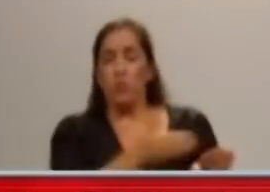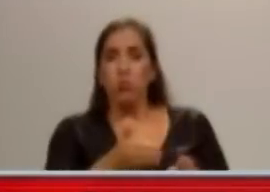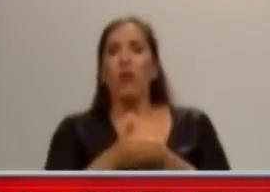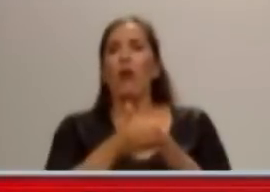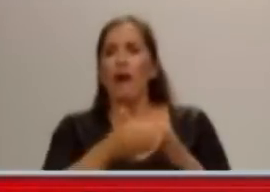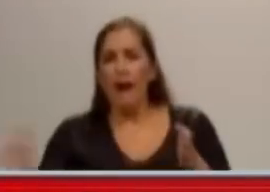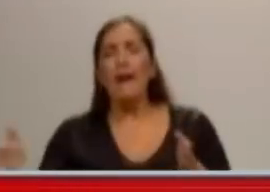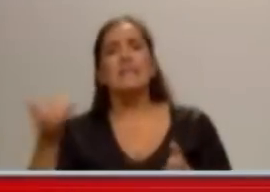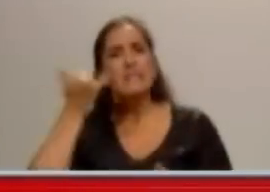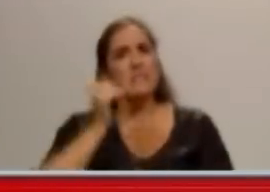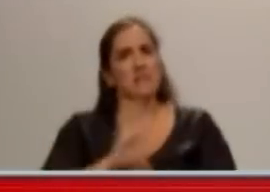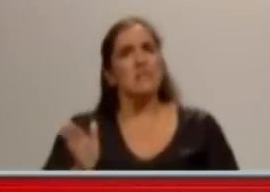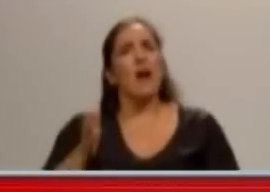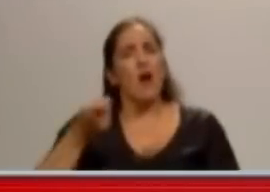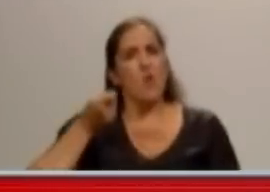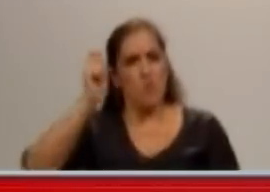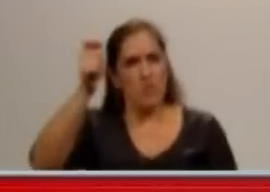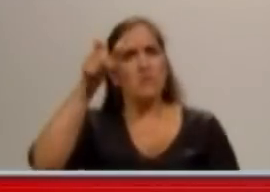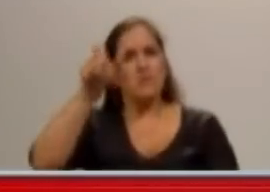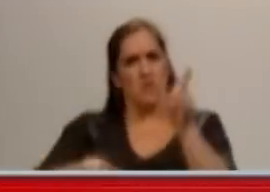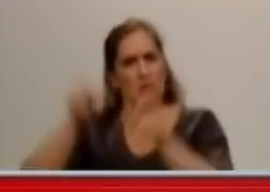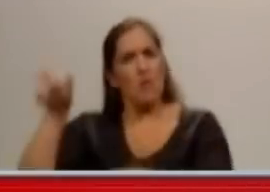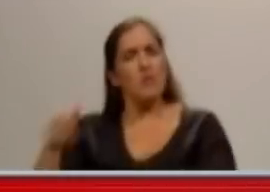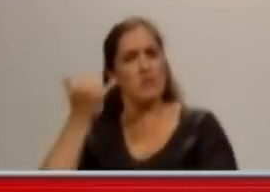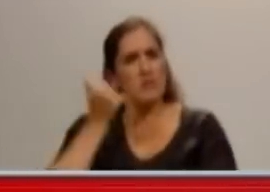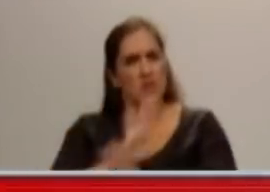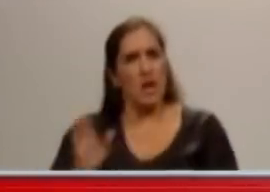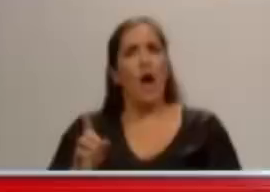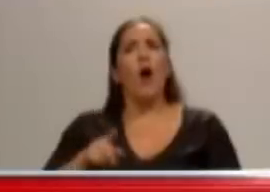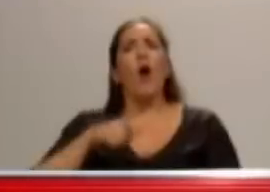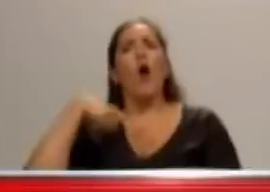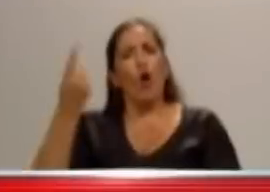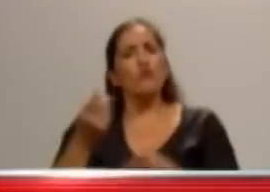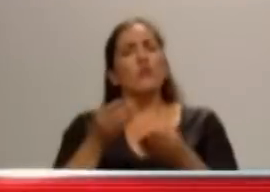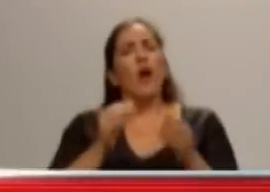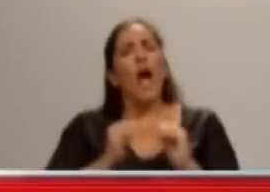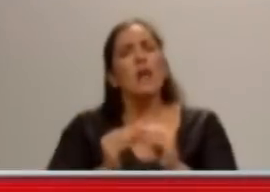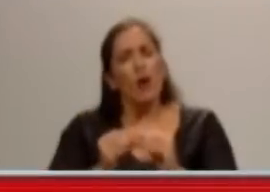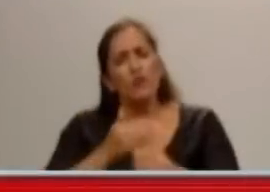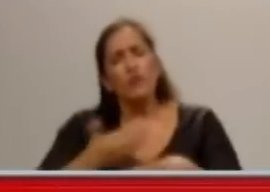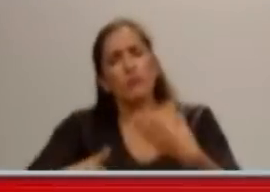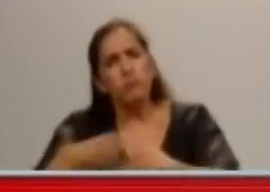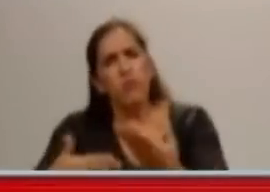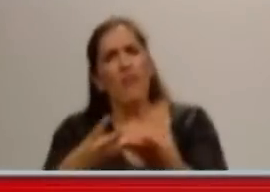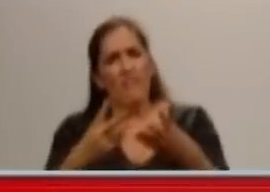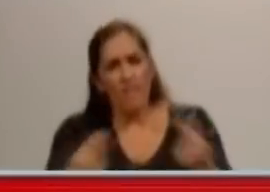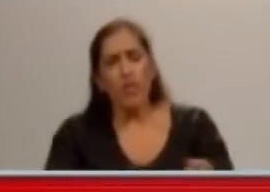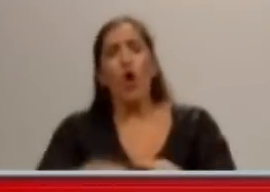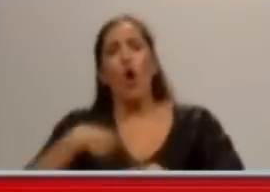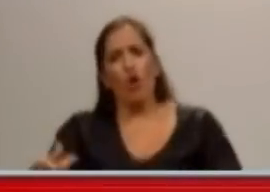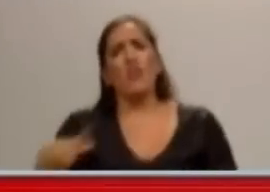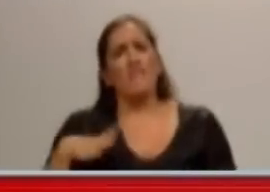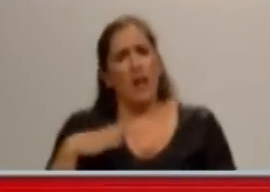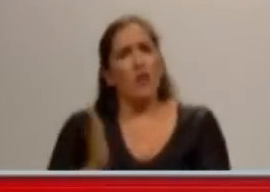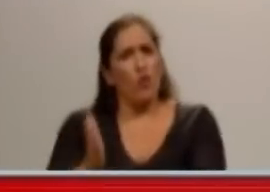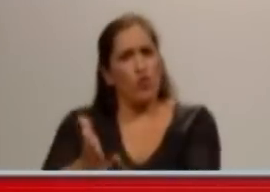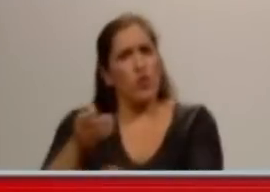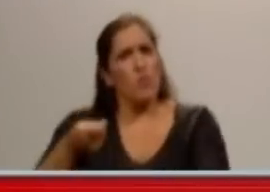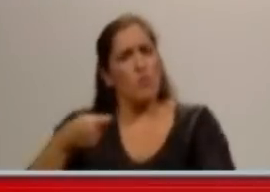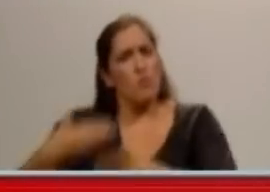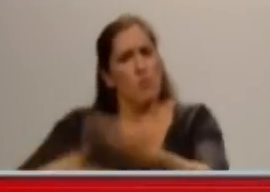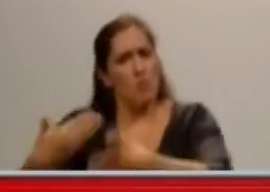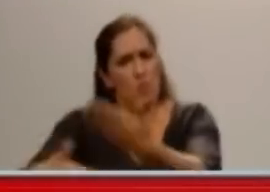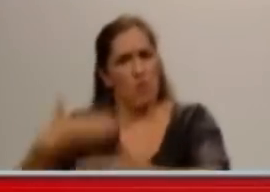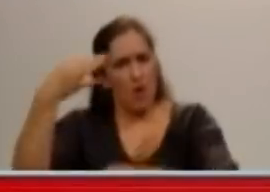era el poder ejecutivo el que manejaba la investigación de Nisman, lo cual es un verdadero disparate, absolutamente, porque Nisman había sido puesto allí, ni más ni